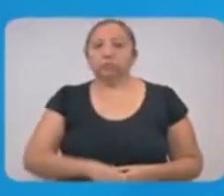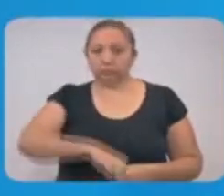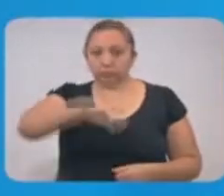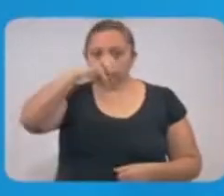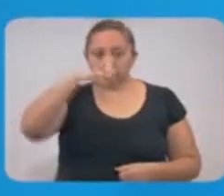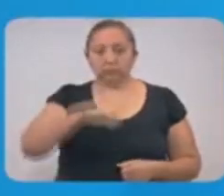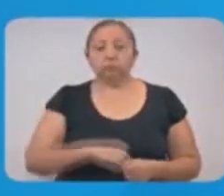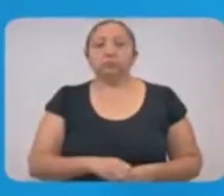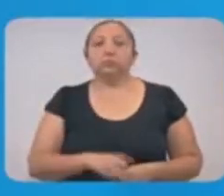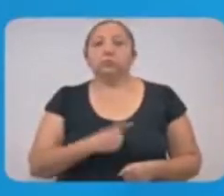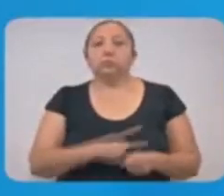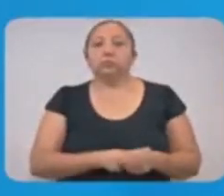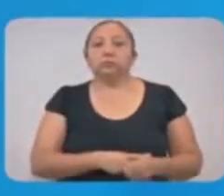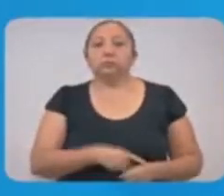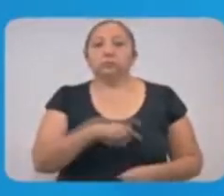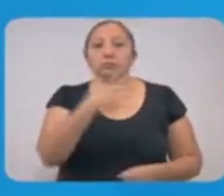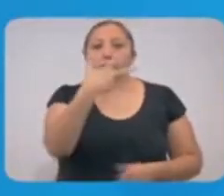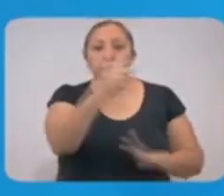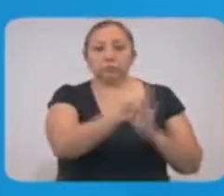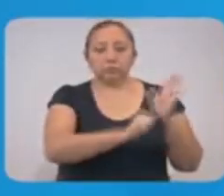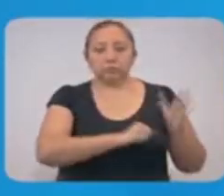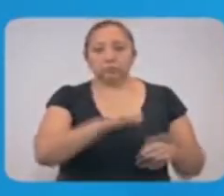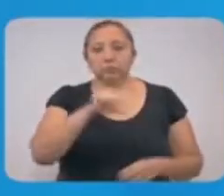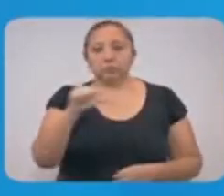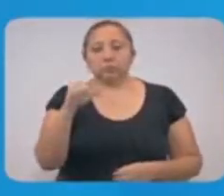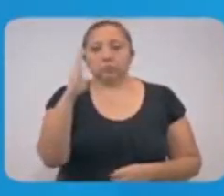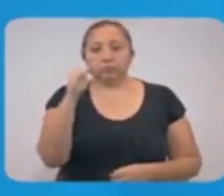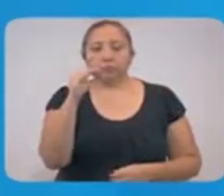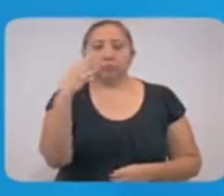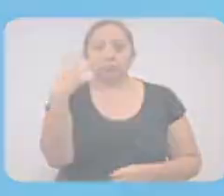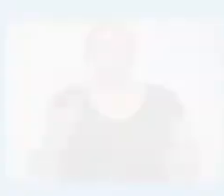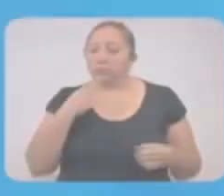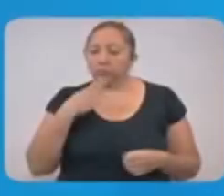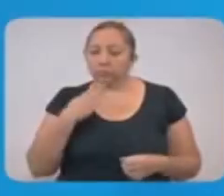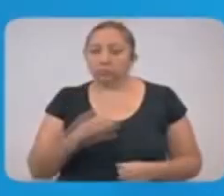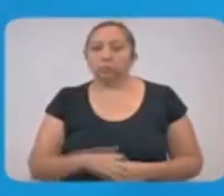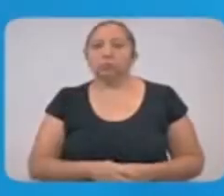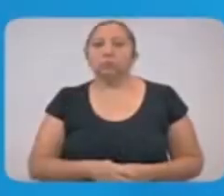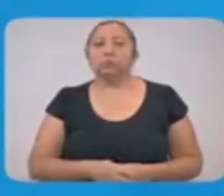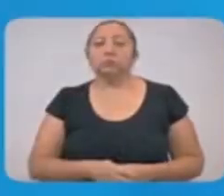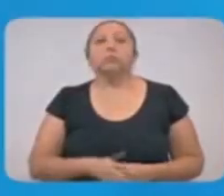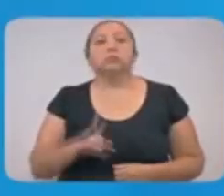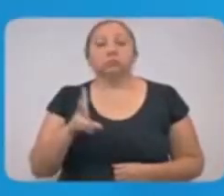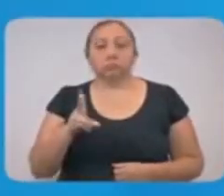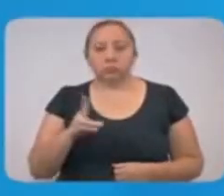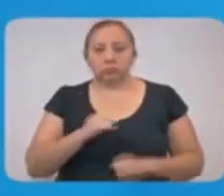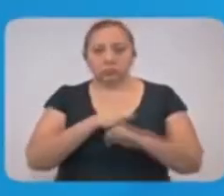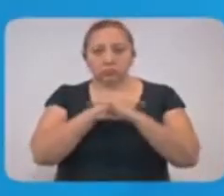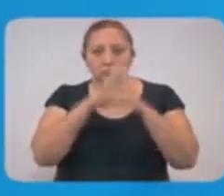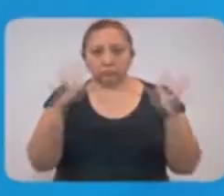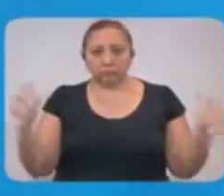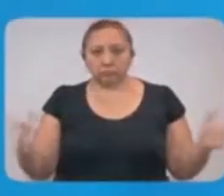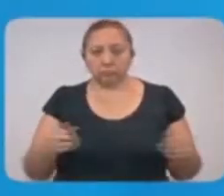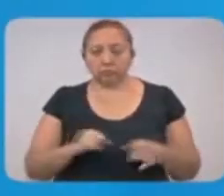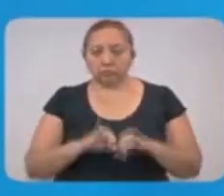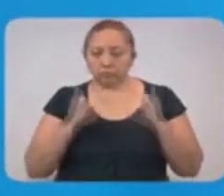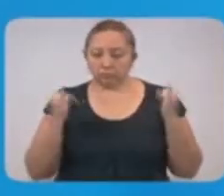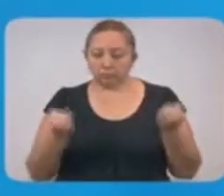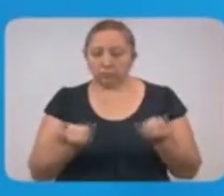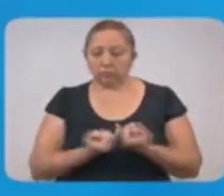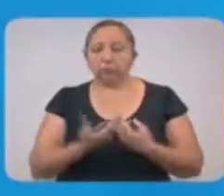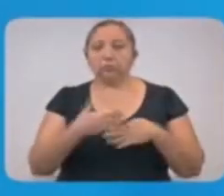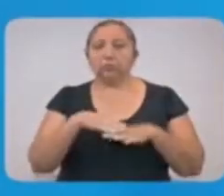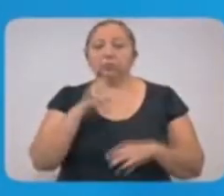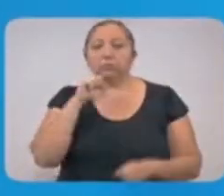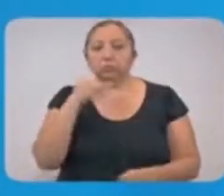de edad de los casos confirmados es de 8 meses a 94 años. También se informa que en operativo conjunto entre la